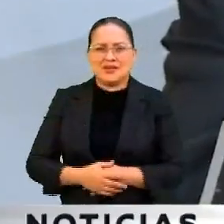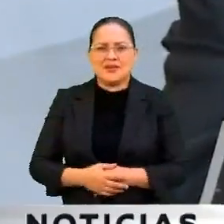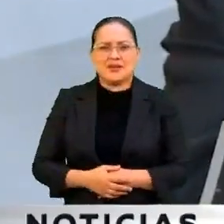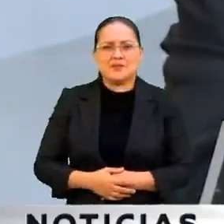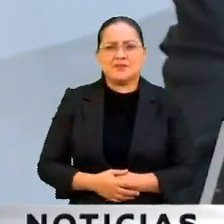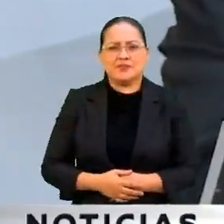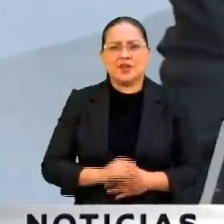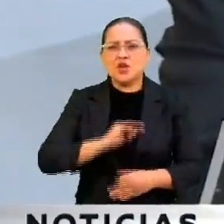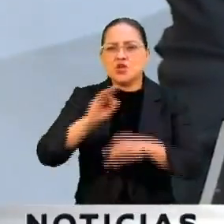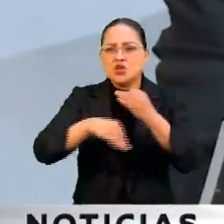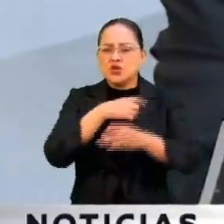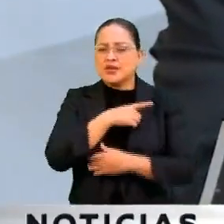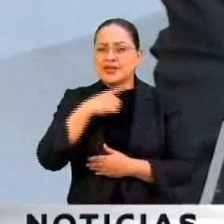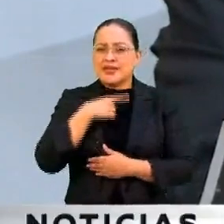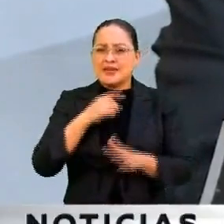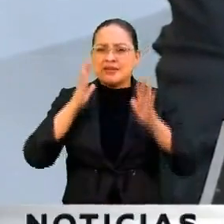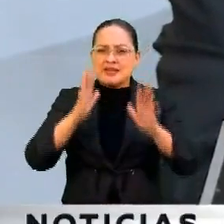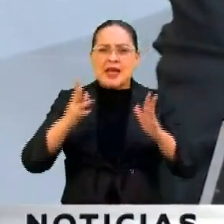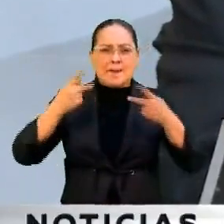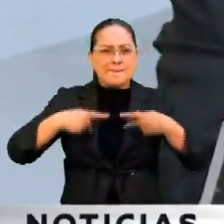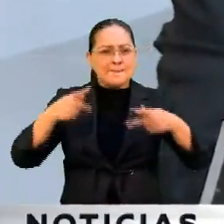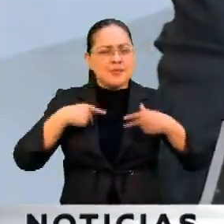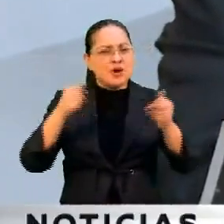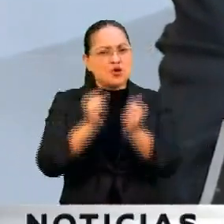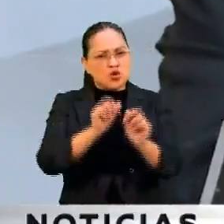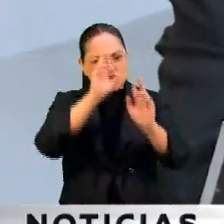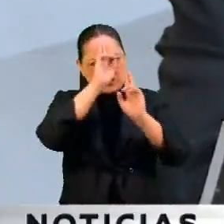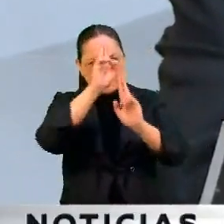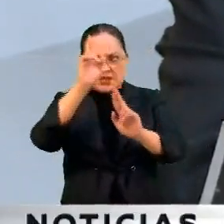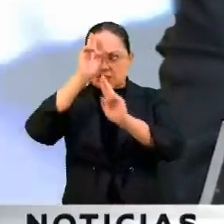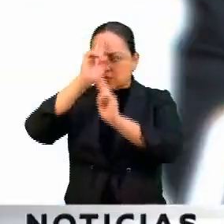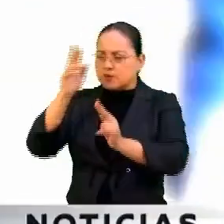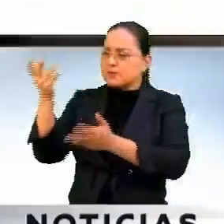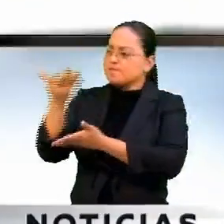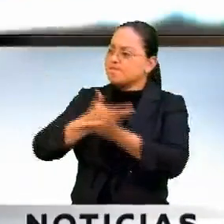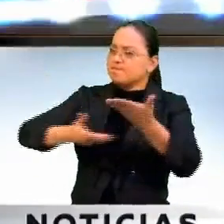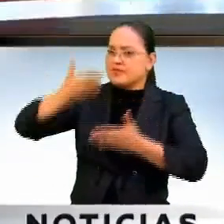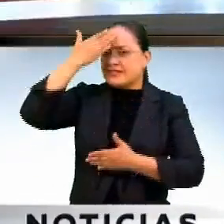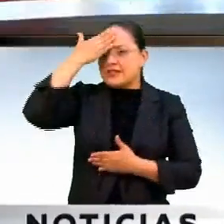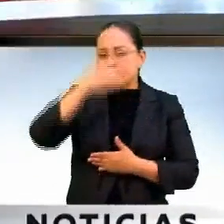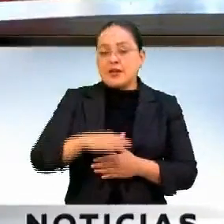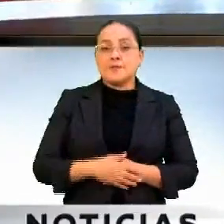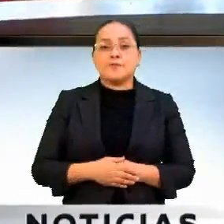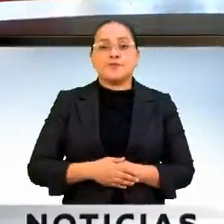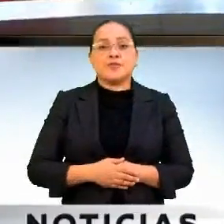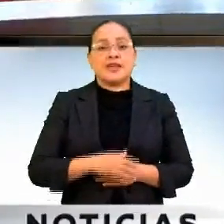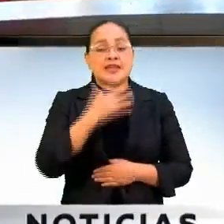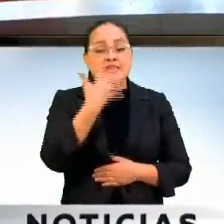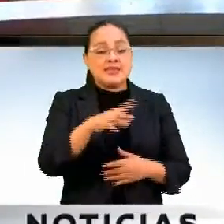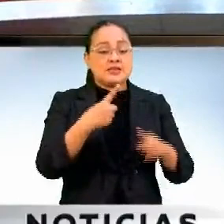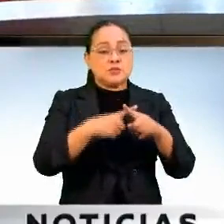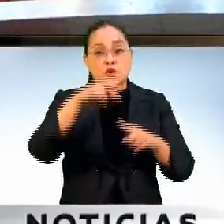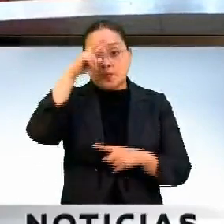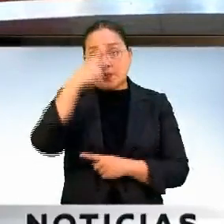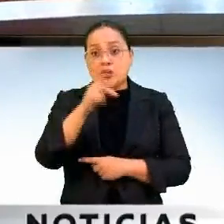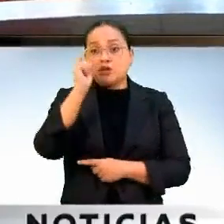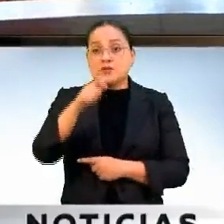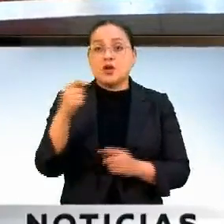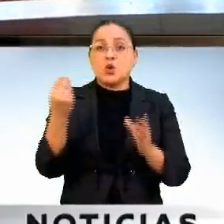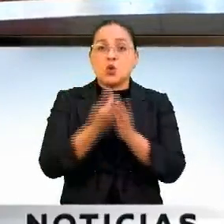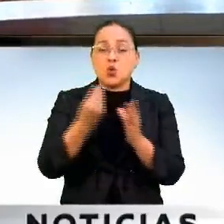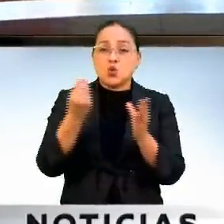Todos deberíamos de ser personas de respeto o respetarnos, saber respetarnos. 10 por México es un taller donde capacitamos